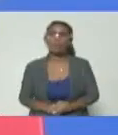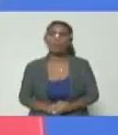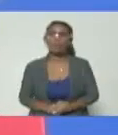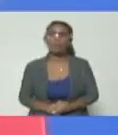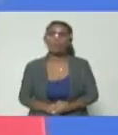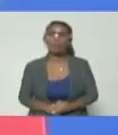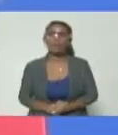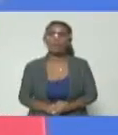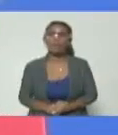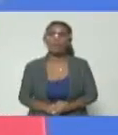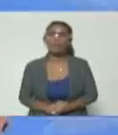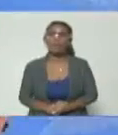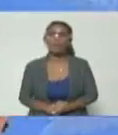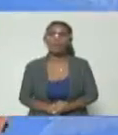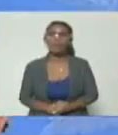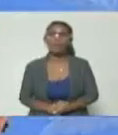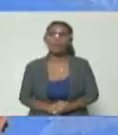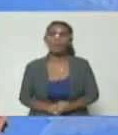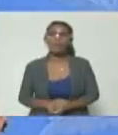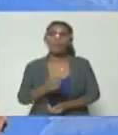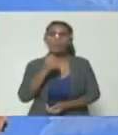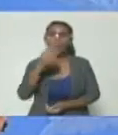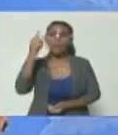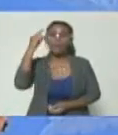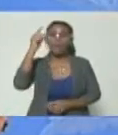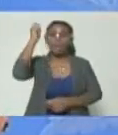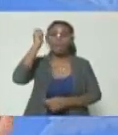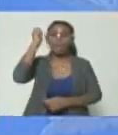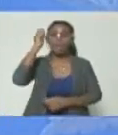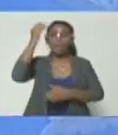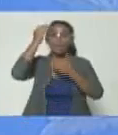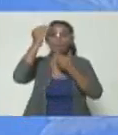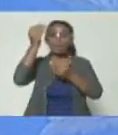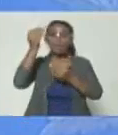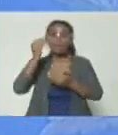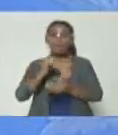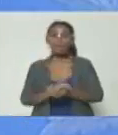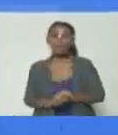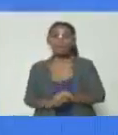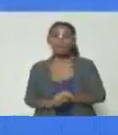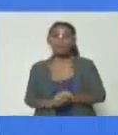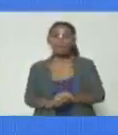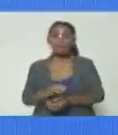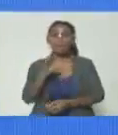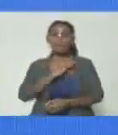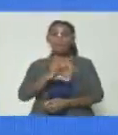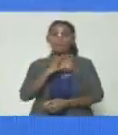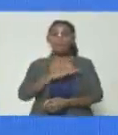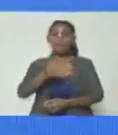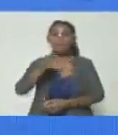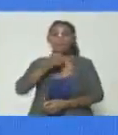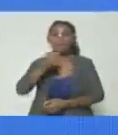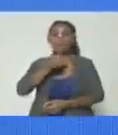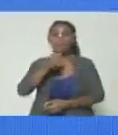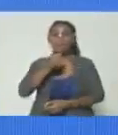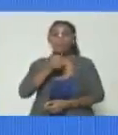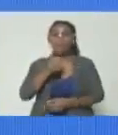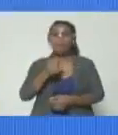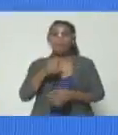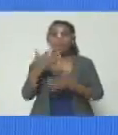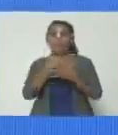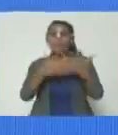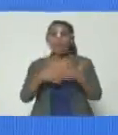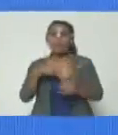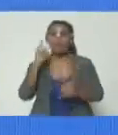buenos días buenos días diputados saludos señor periodista acucioso del diario última